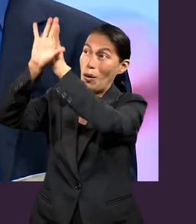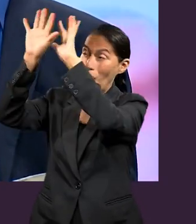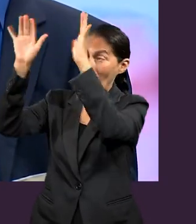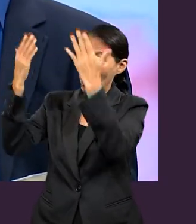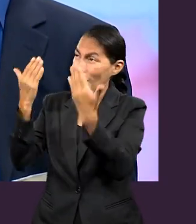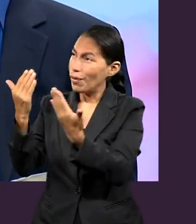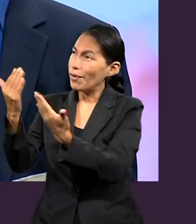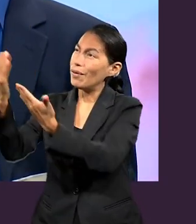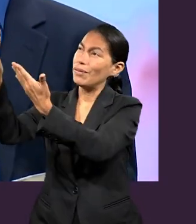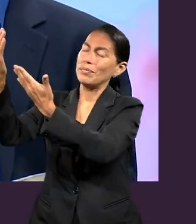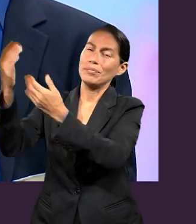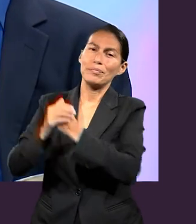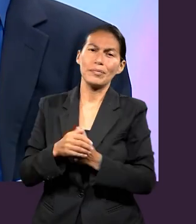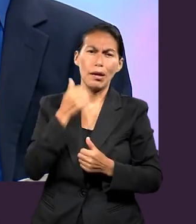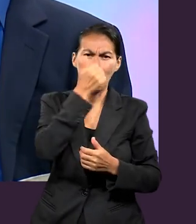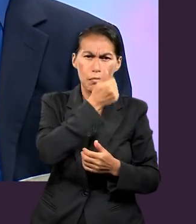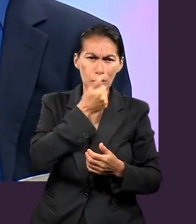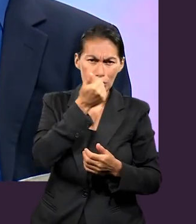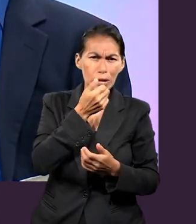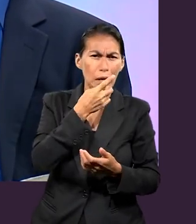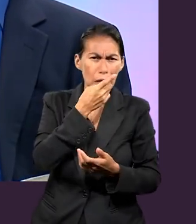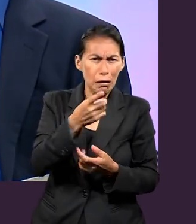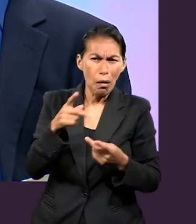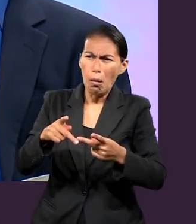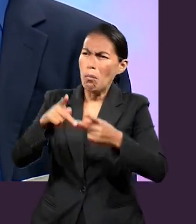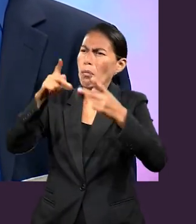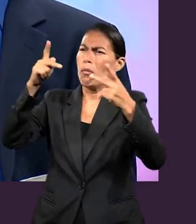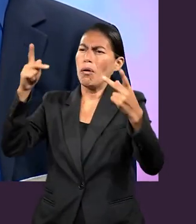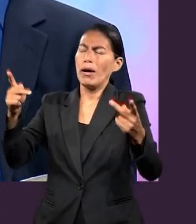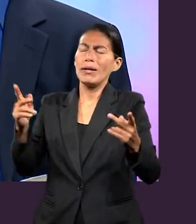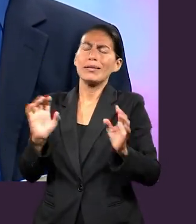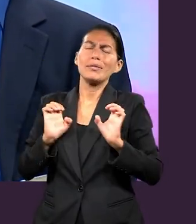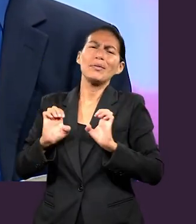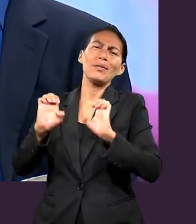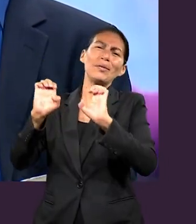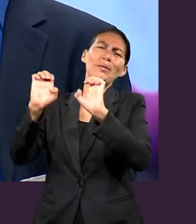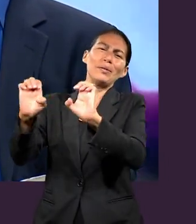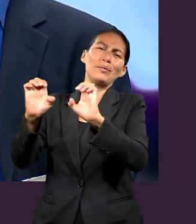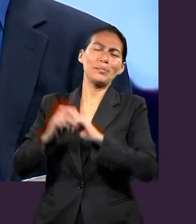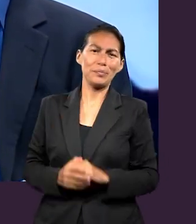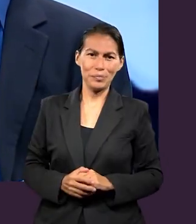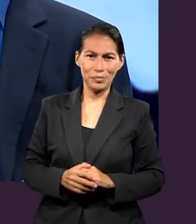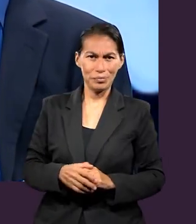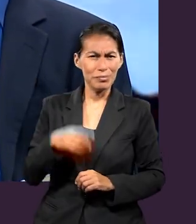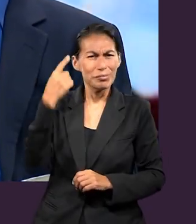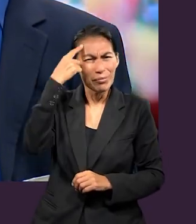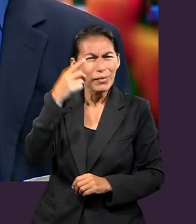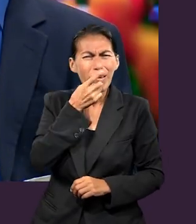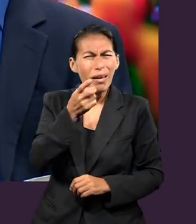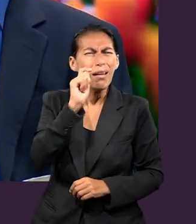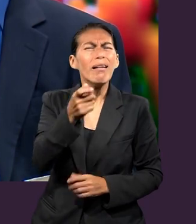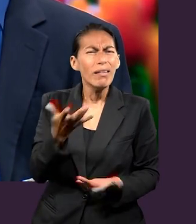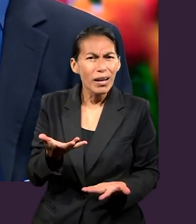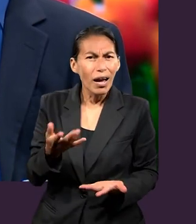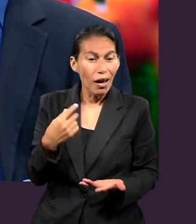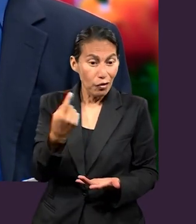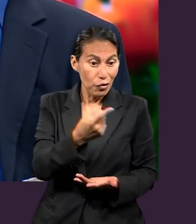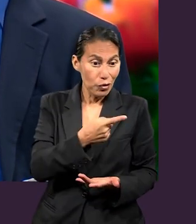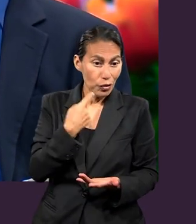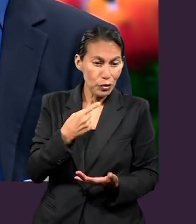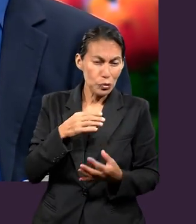darle gloria a Dios. Y sí, el apóstol lo hace en forma poética, en forma elegante, para decir que